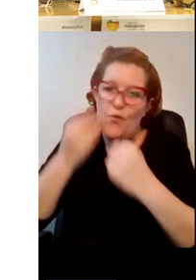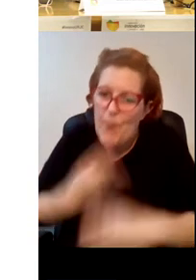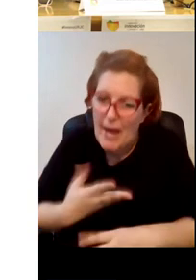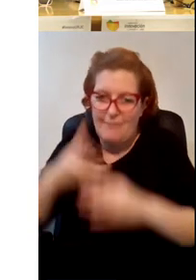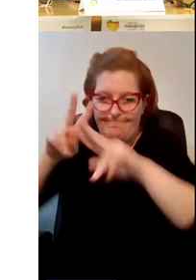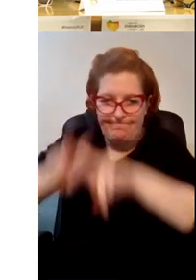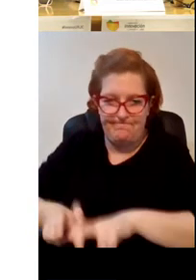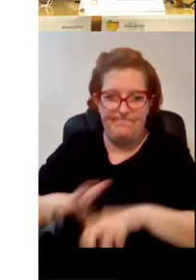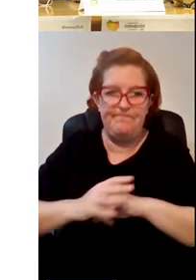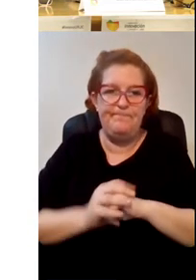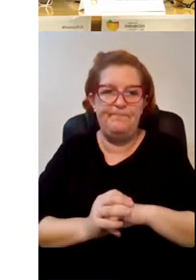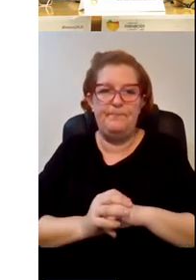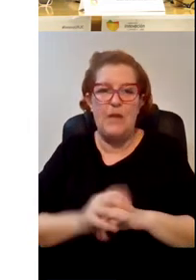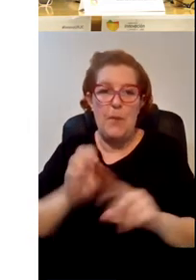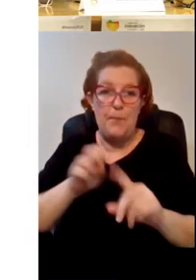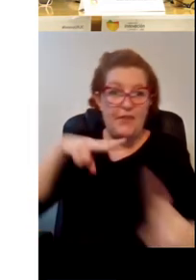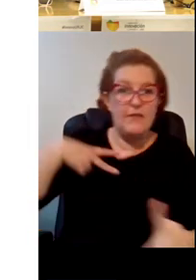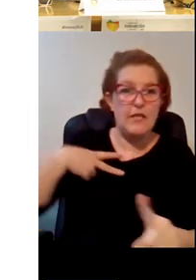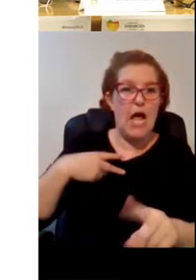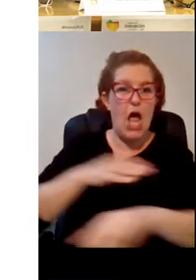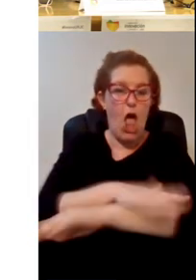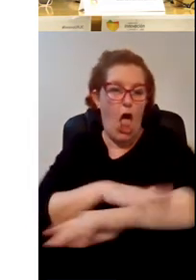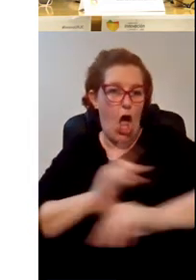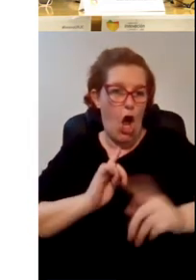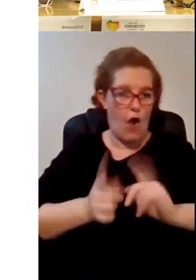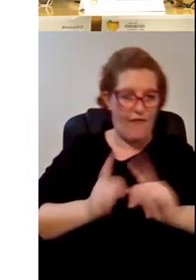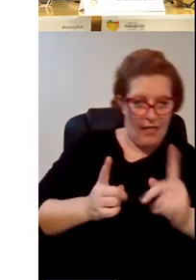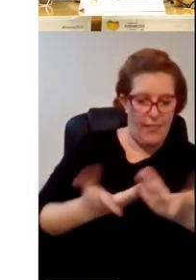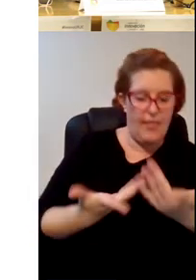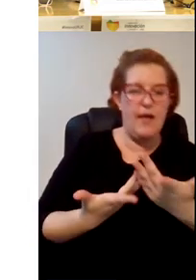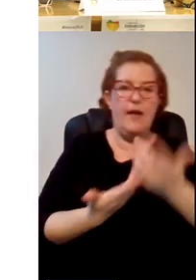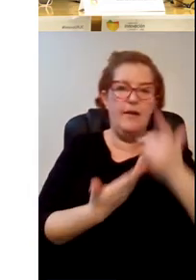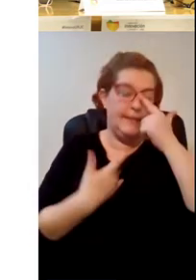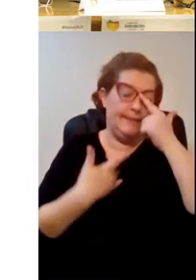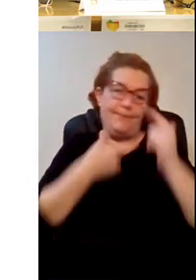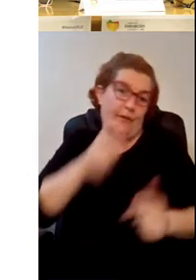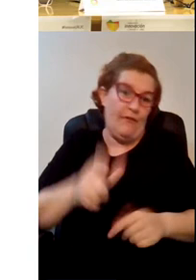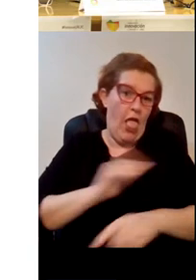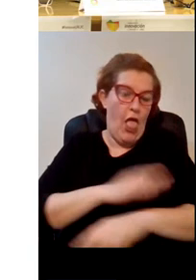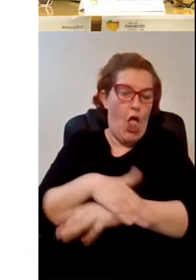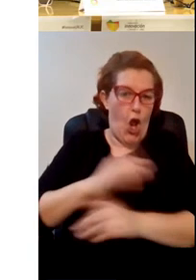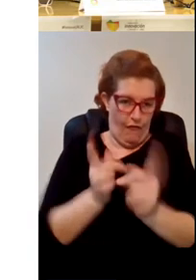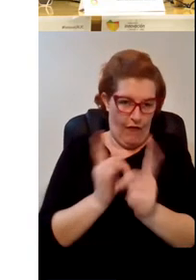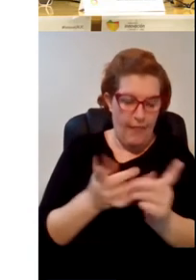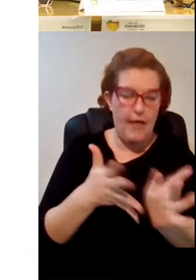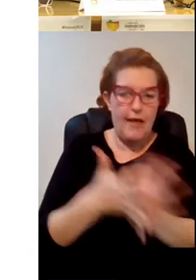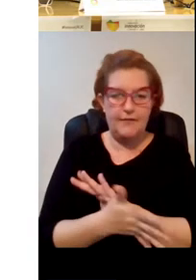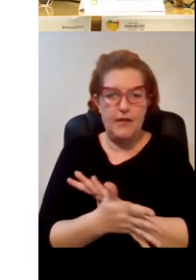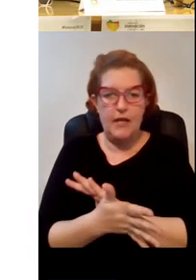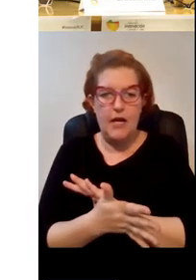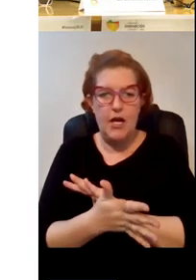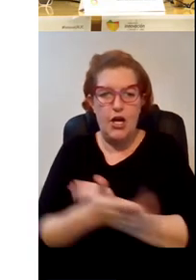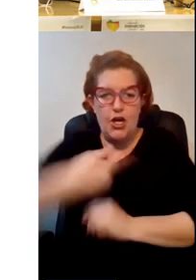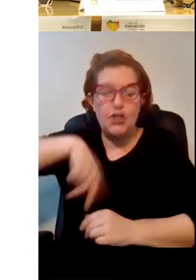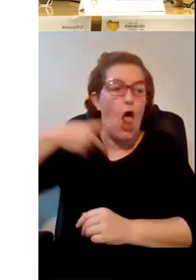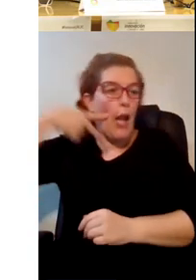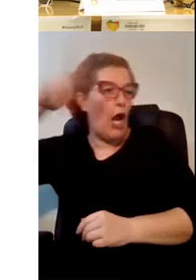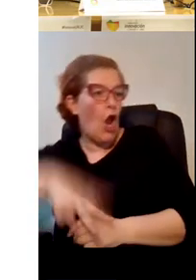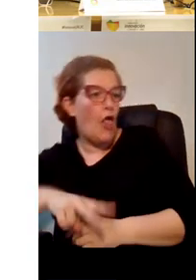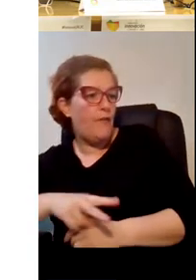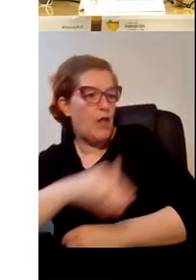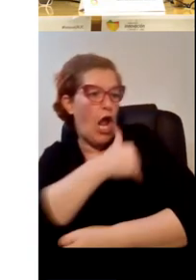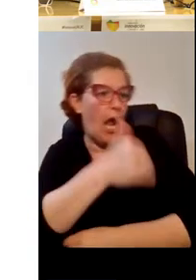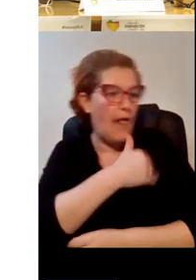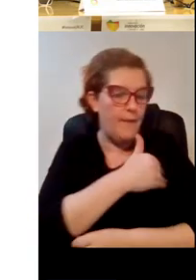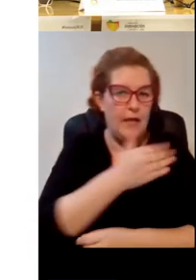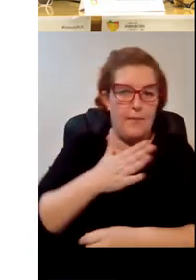desde el punto de vista de la gobernanza le he puesto gobernanza porque nosotros tenemos un reconocimiento académico de créditos desde la